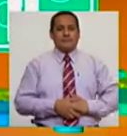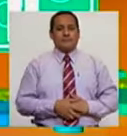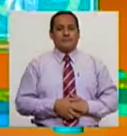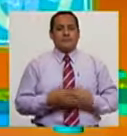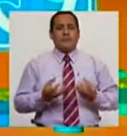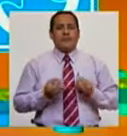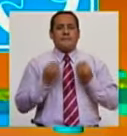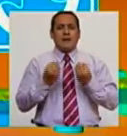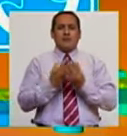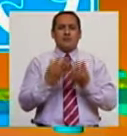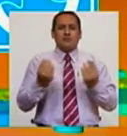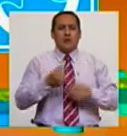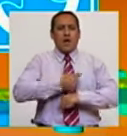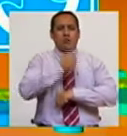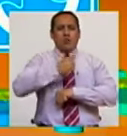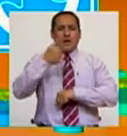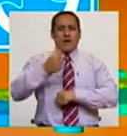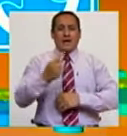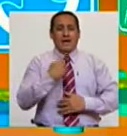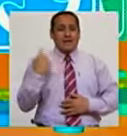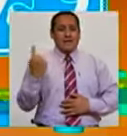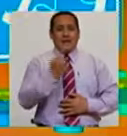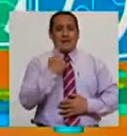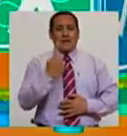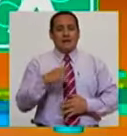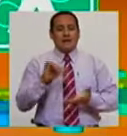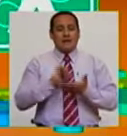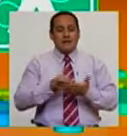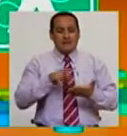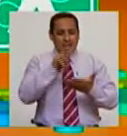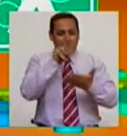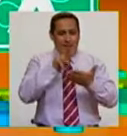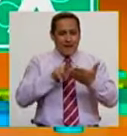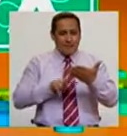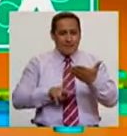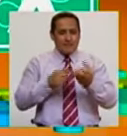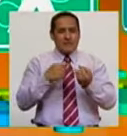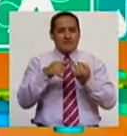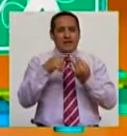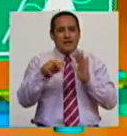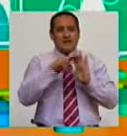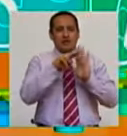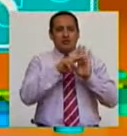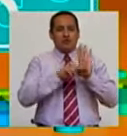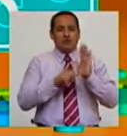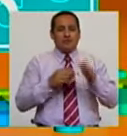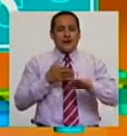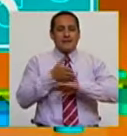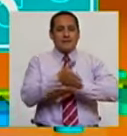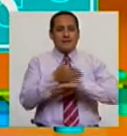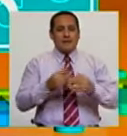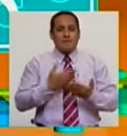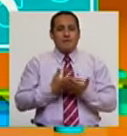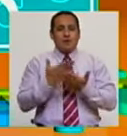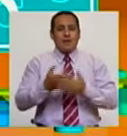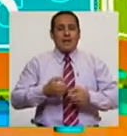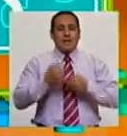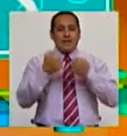Para las autoridades en general que se revise todas las normas de accesibilidad